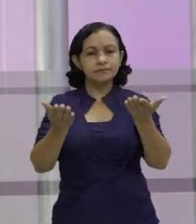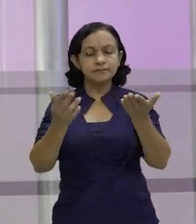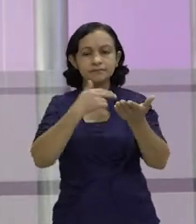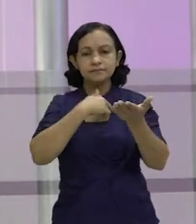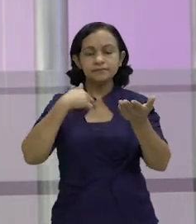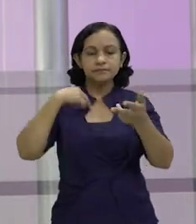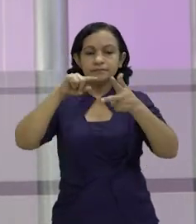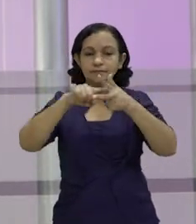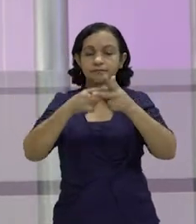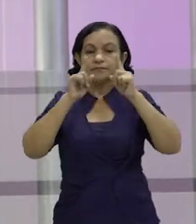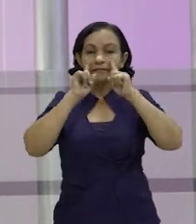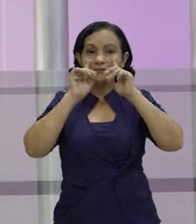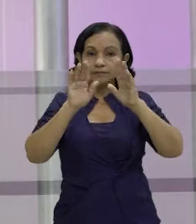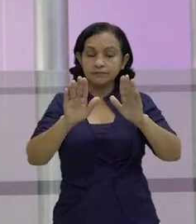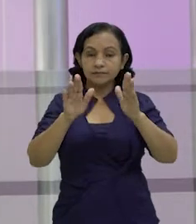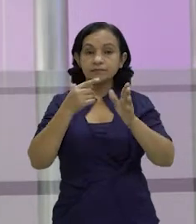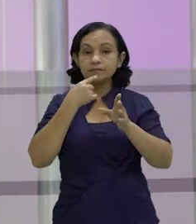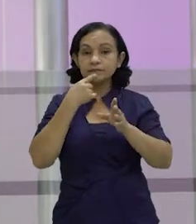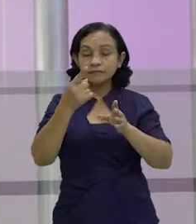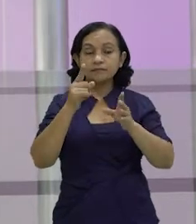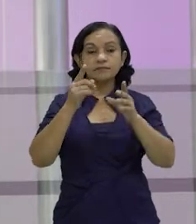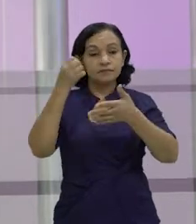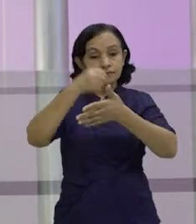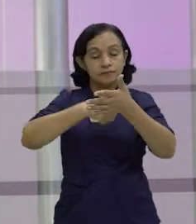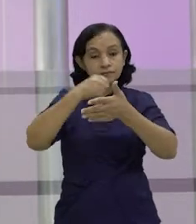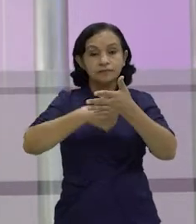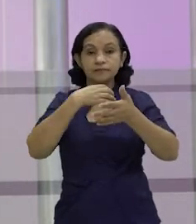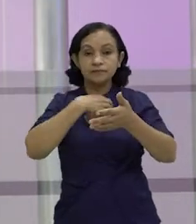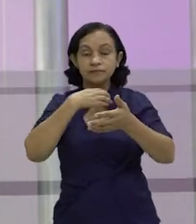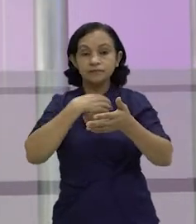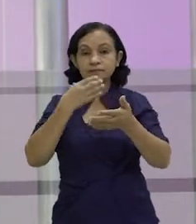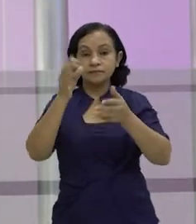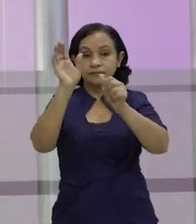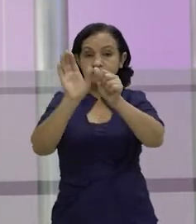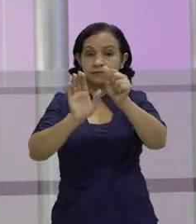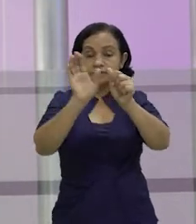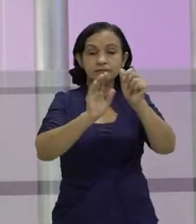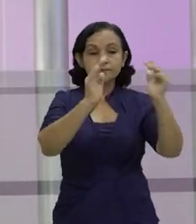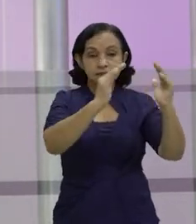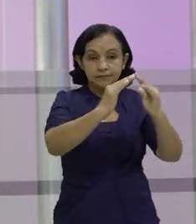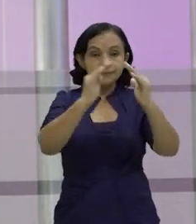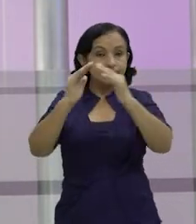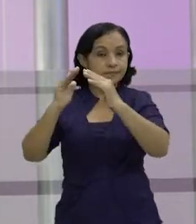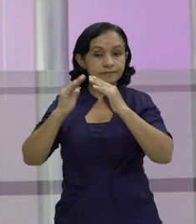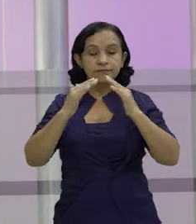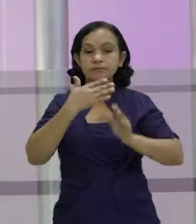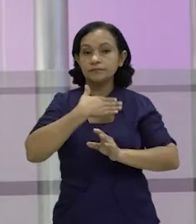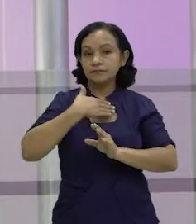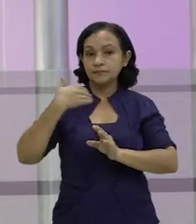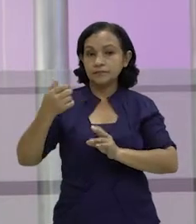a empezar a cuidar nuestro entorno y, como bien dice, a fortalecer esa conciencia, ¿verdad?, de cada uno de nuestros hogares para